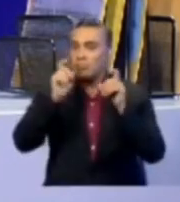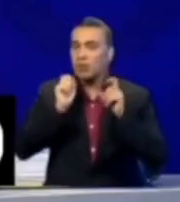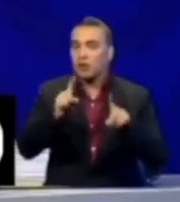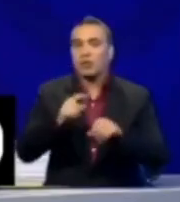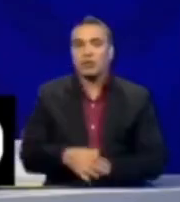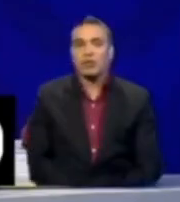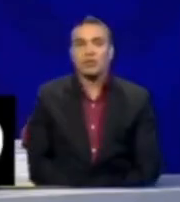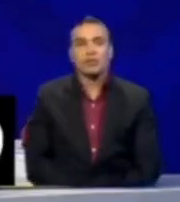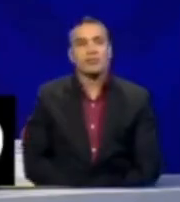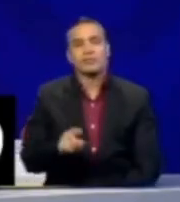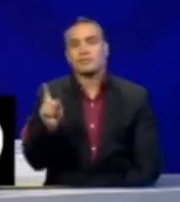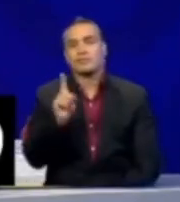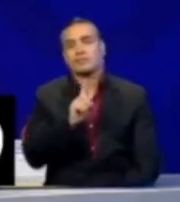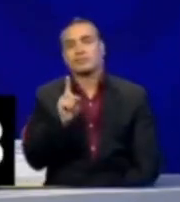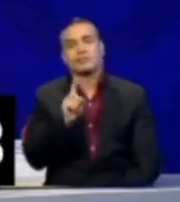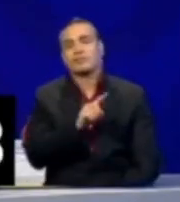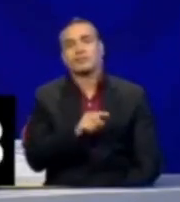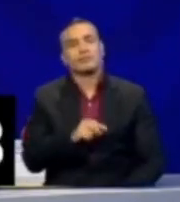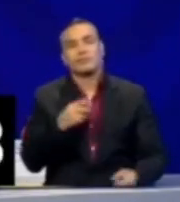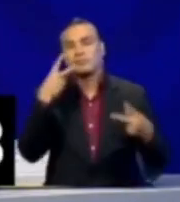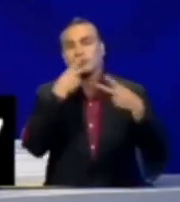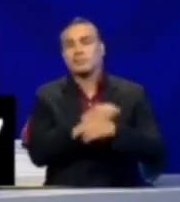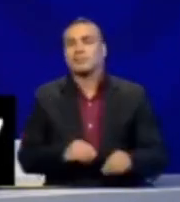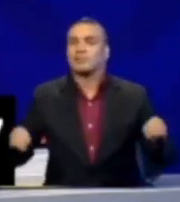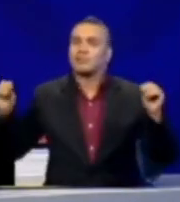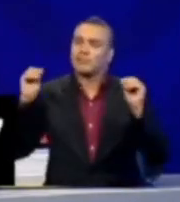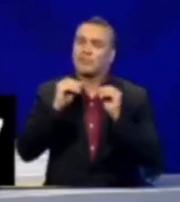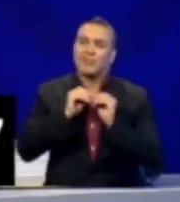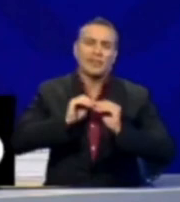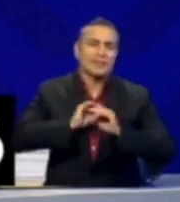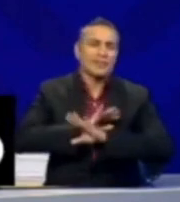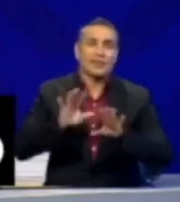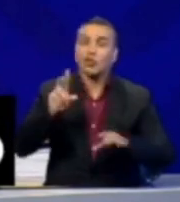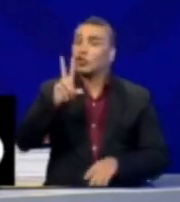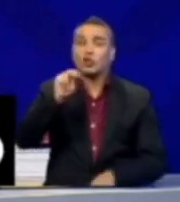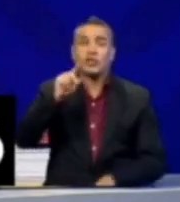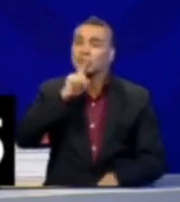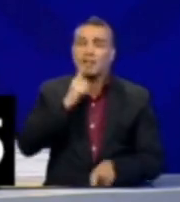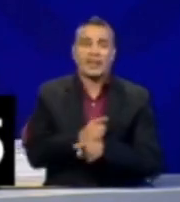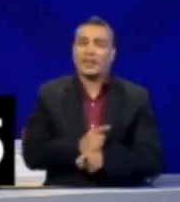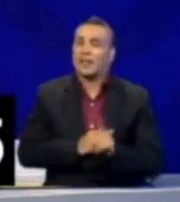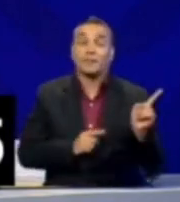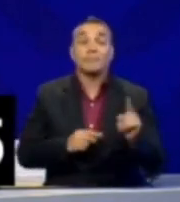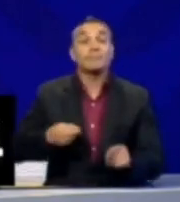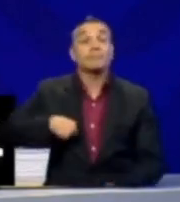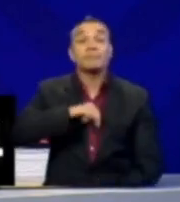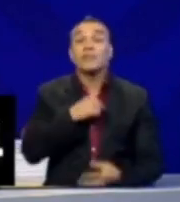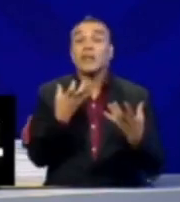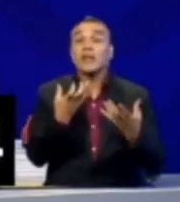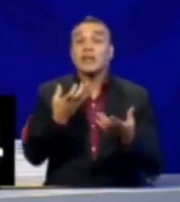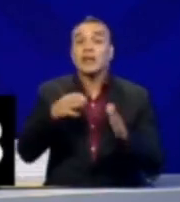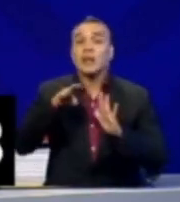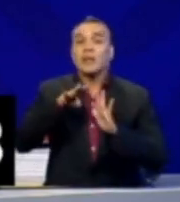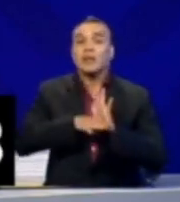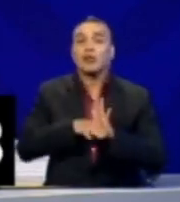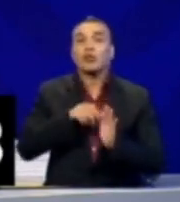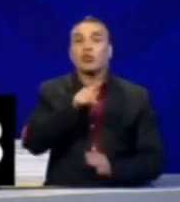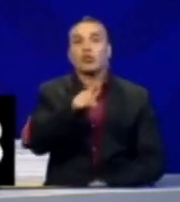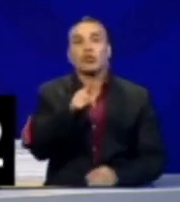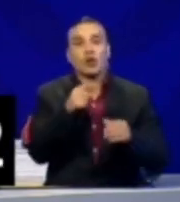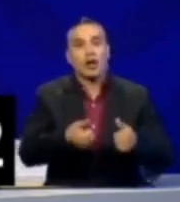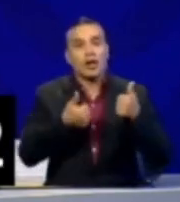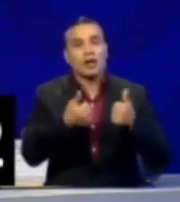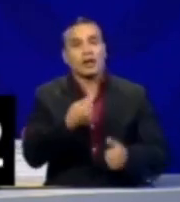No, Andrés, no mientas otra vez. Eso no es correcto. Lo que nosotros queremos evitar es lo que tu